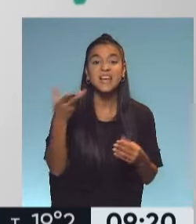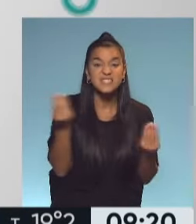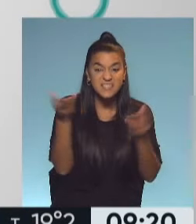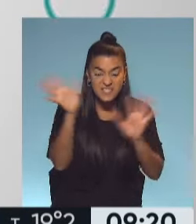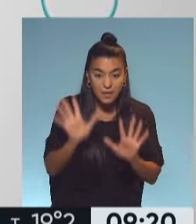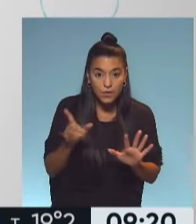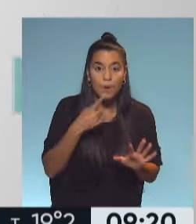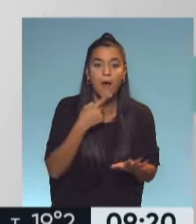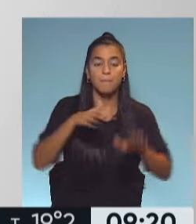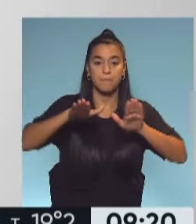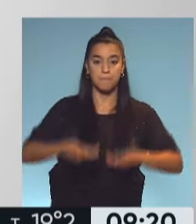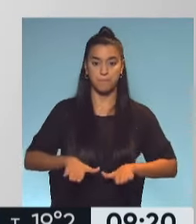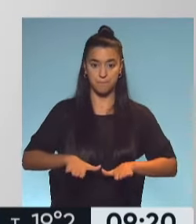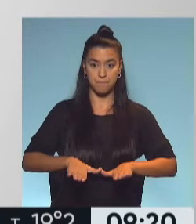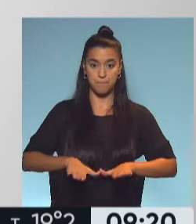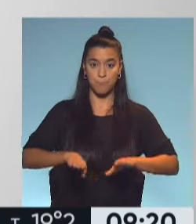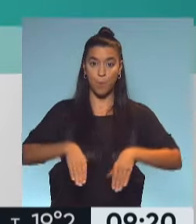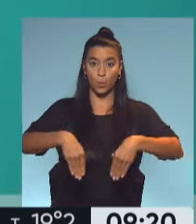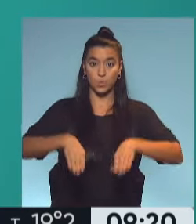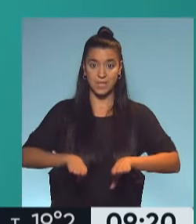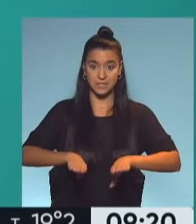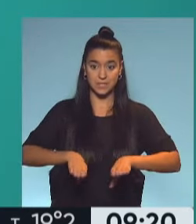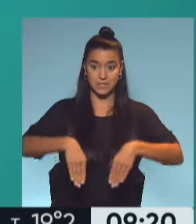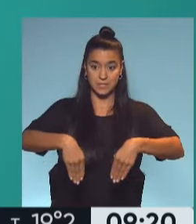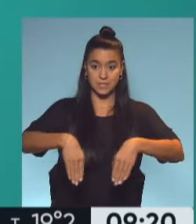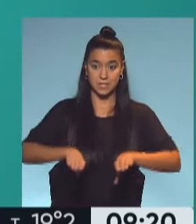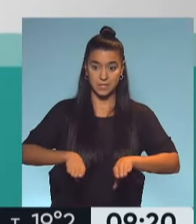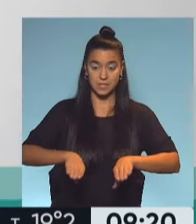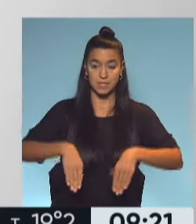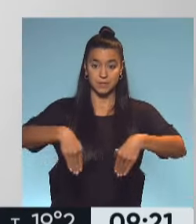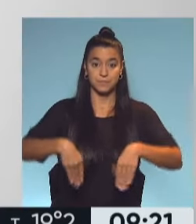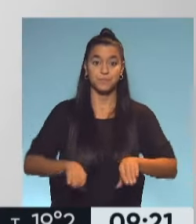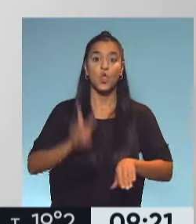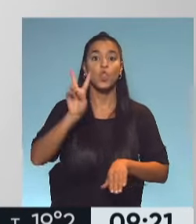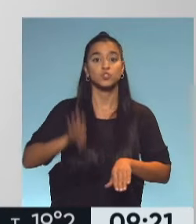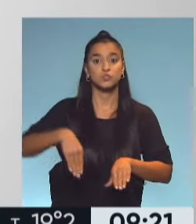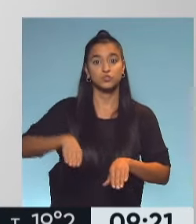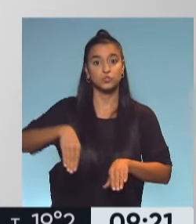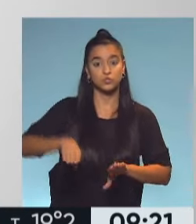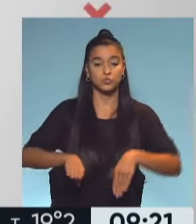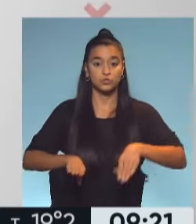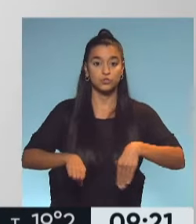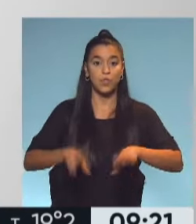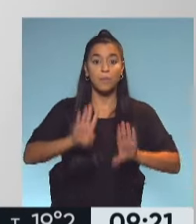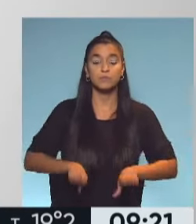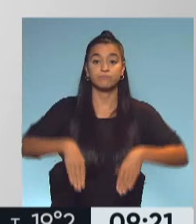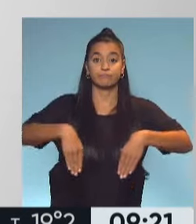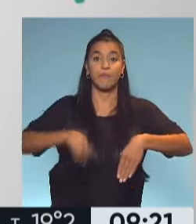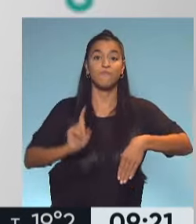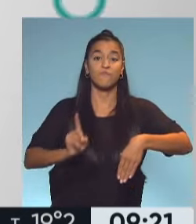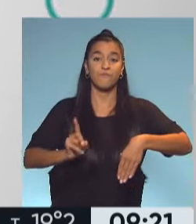apoyando todo el peso del cuerpo en las puntas, elevando los talones dos veces con cada pie y después sostiene con los dos.